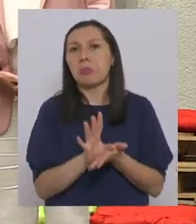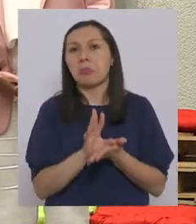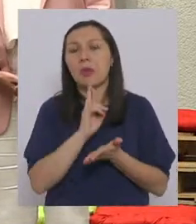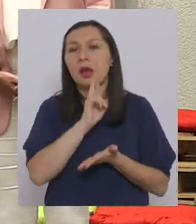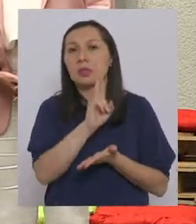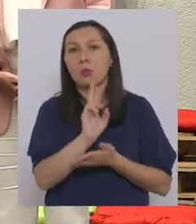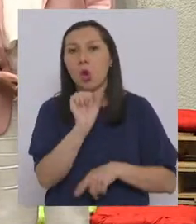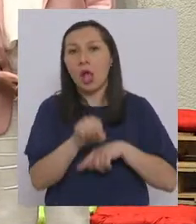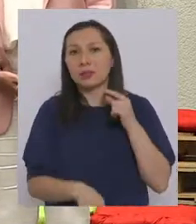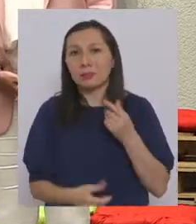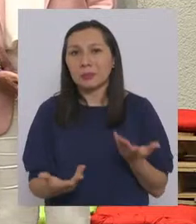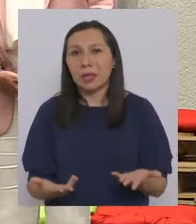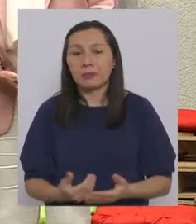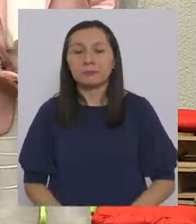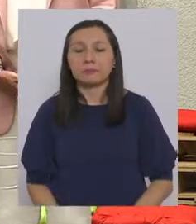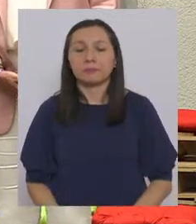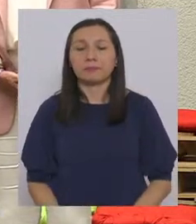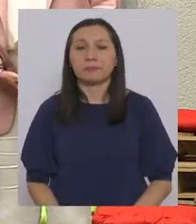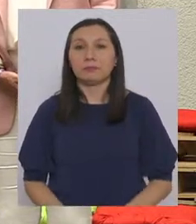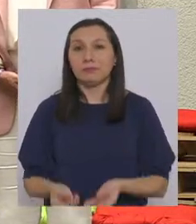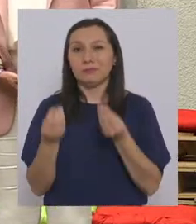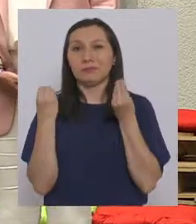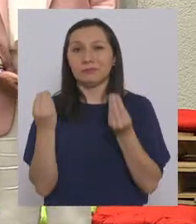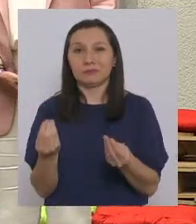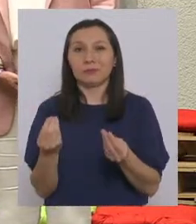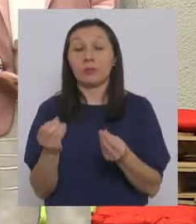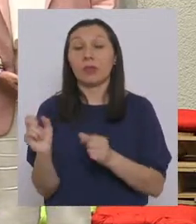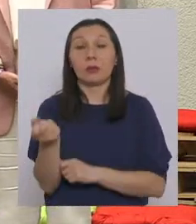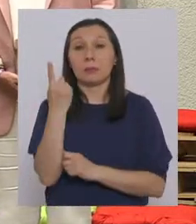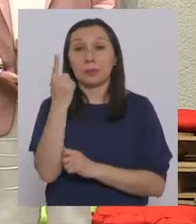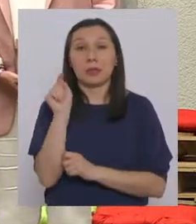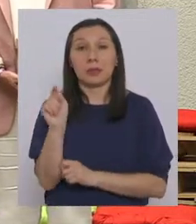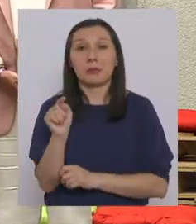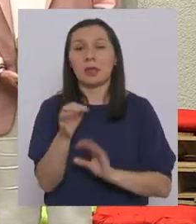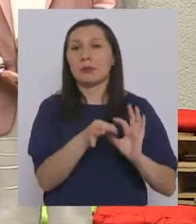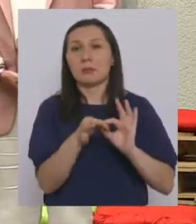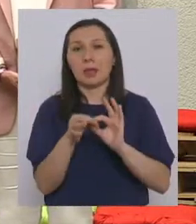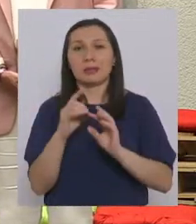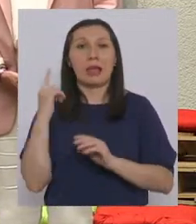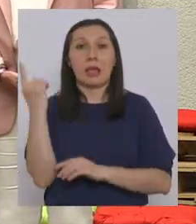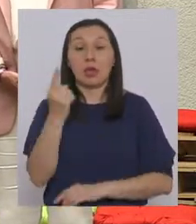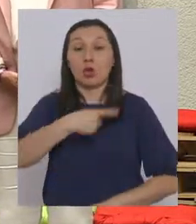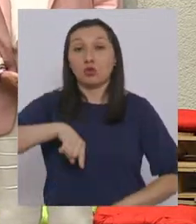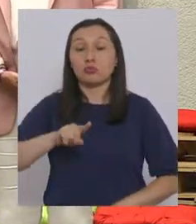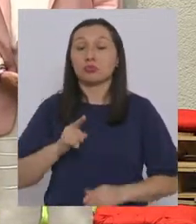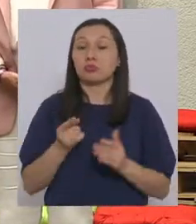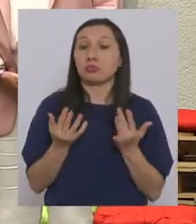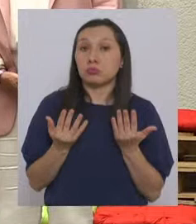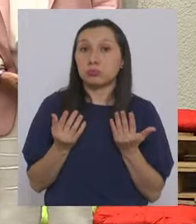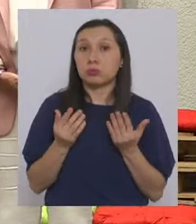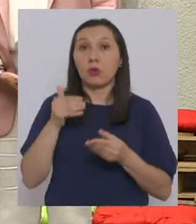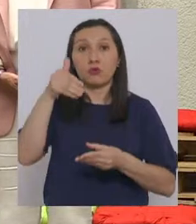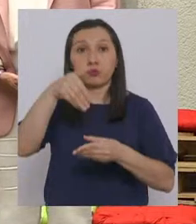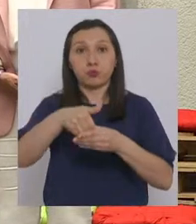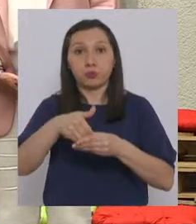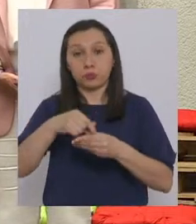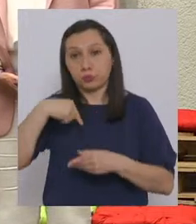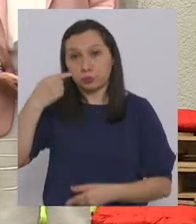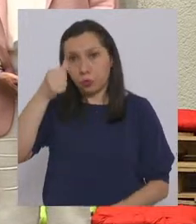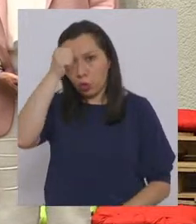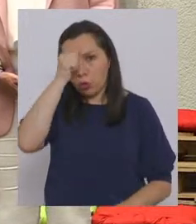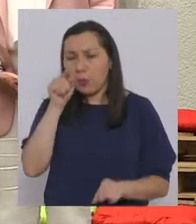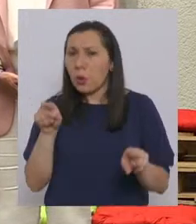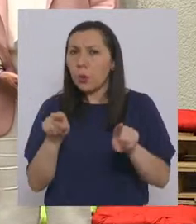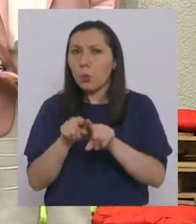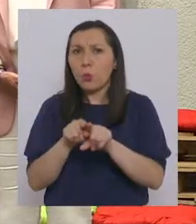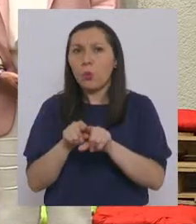resultados. Bueno, con respecto a lo primero y un mensaje más general, nosotros esperamos que las elecciones de este día domingo,